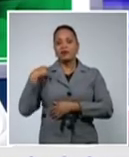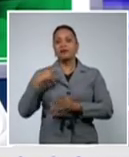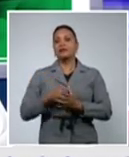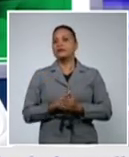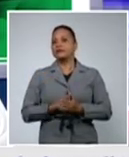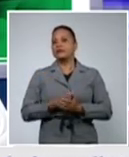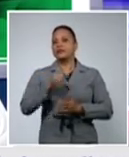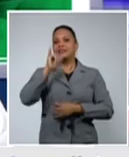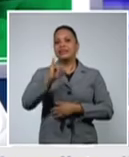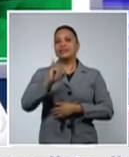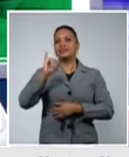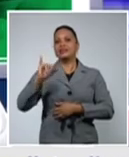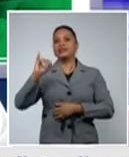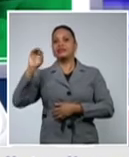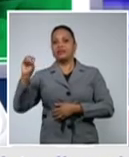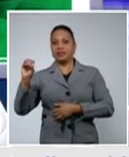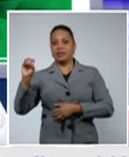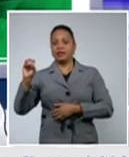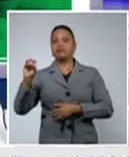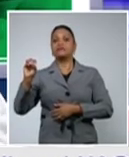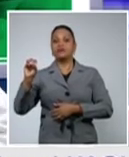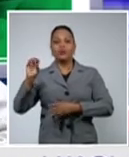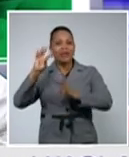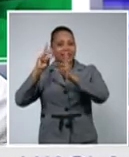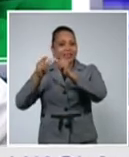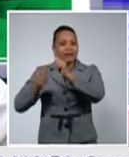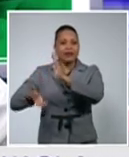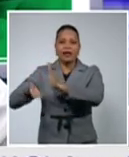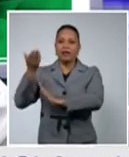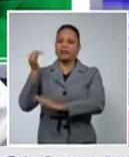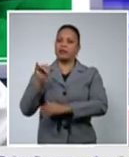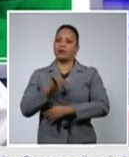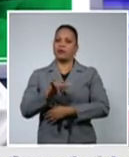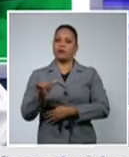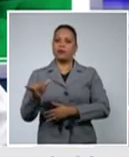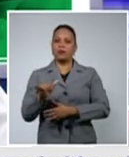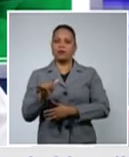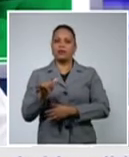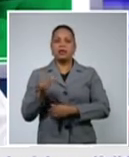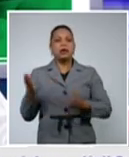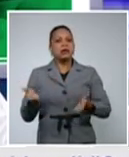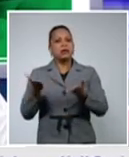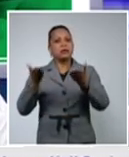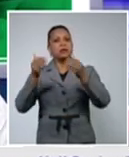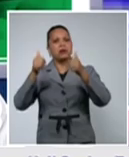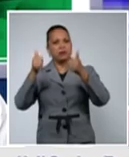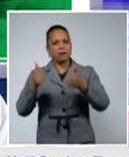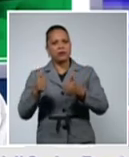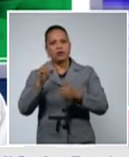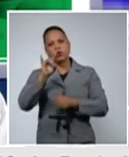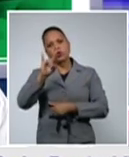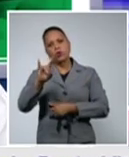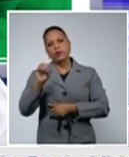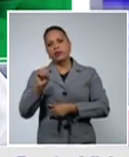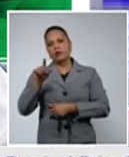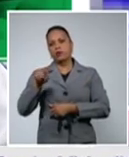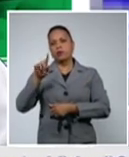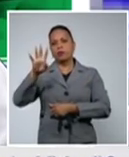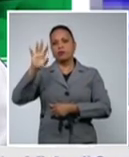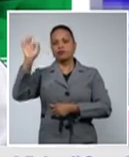660 cifras todavía elevadas y recuperados el 90,4%.